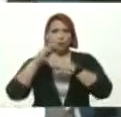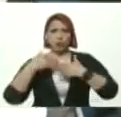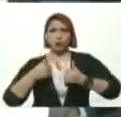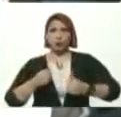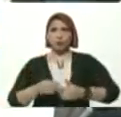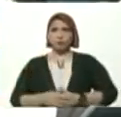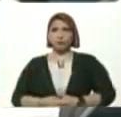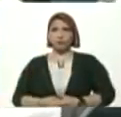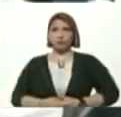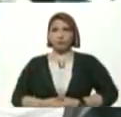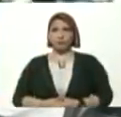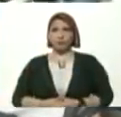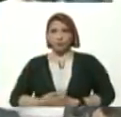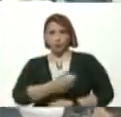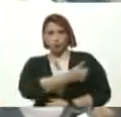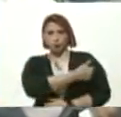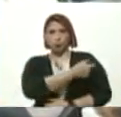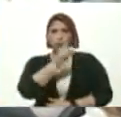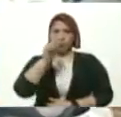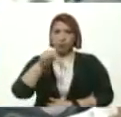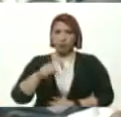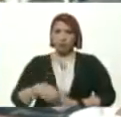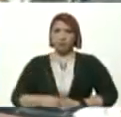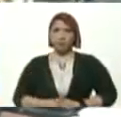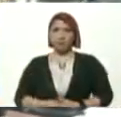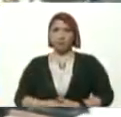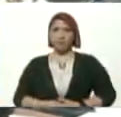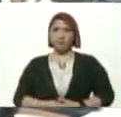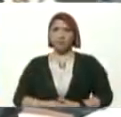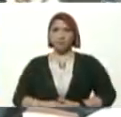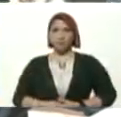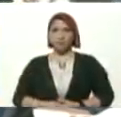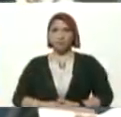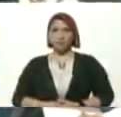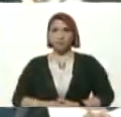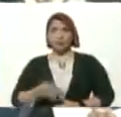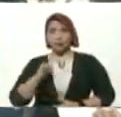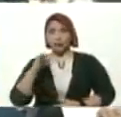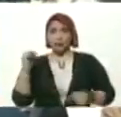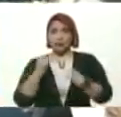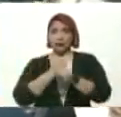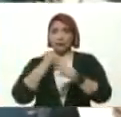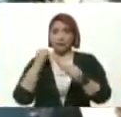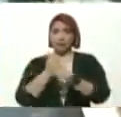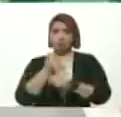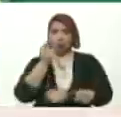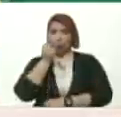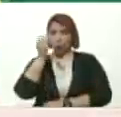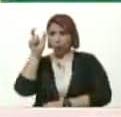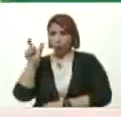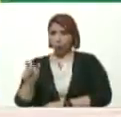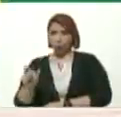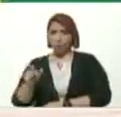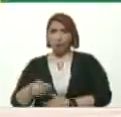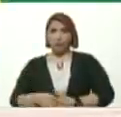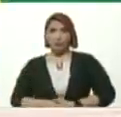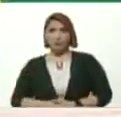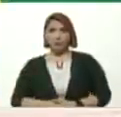Las vacunaciones También aquí Hay un trabajo De Ramón Grossfogel